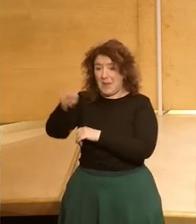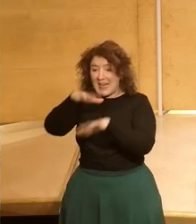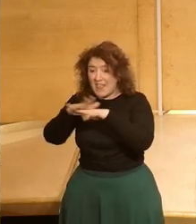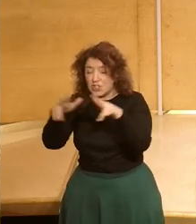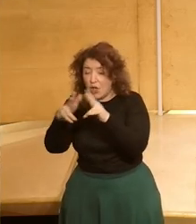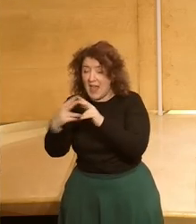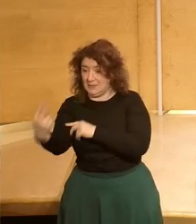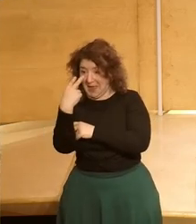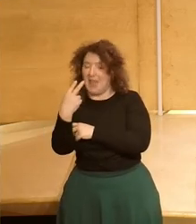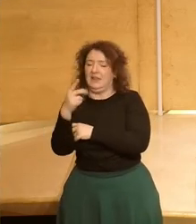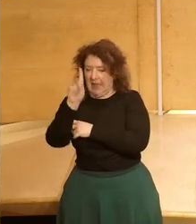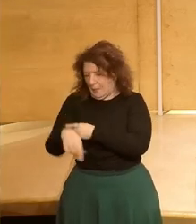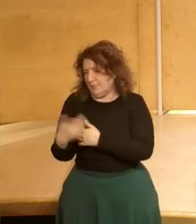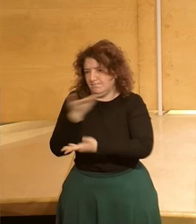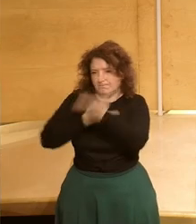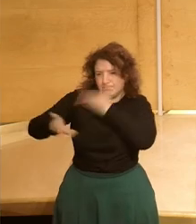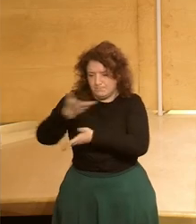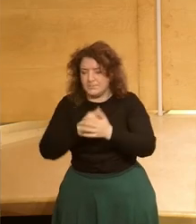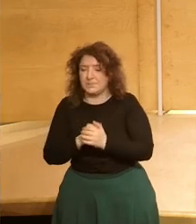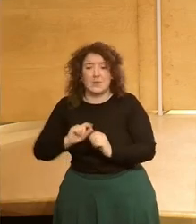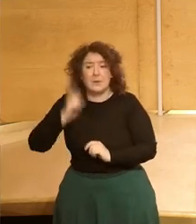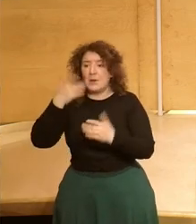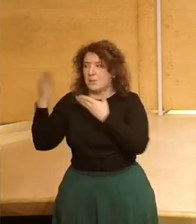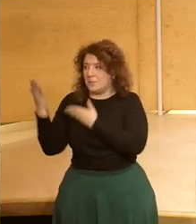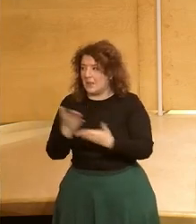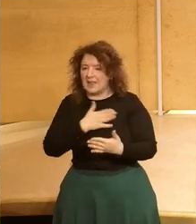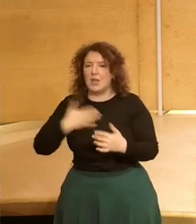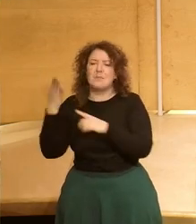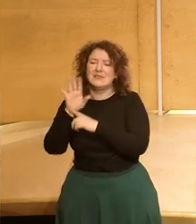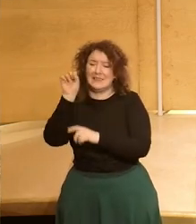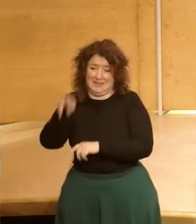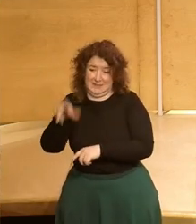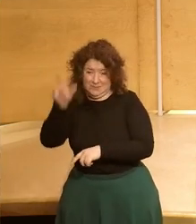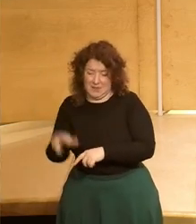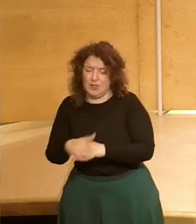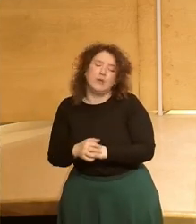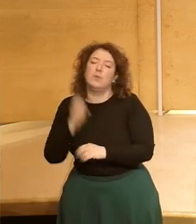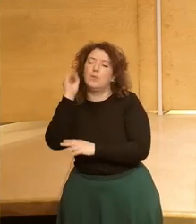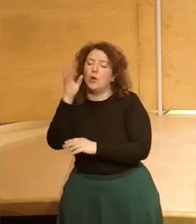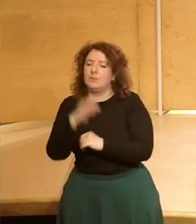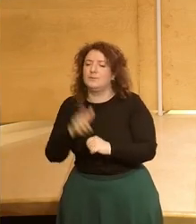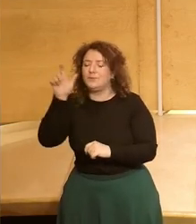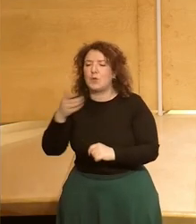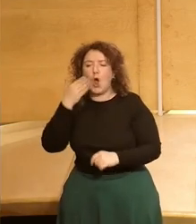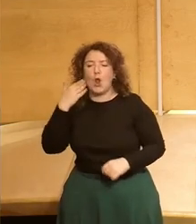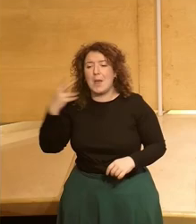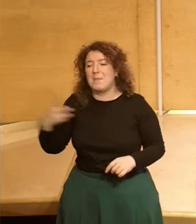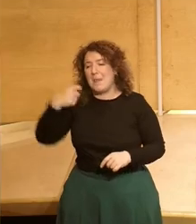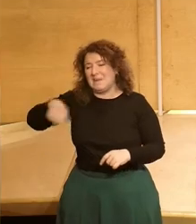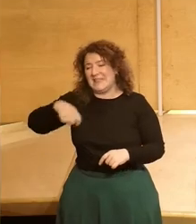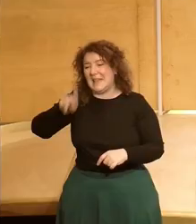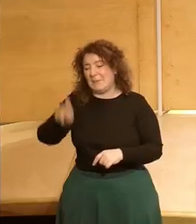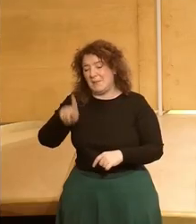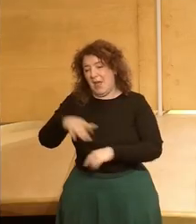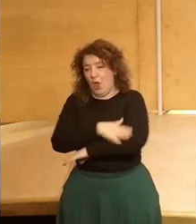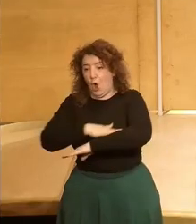En primer lugar, quiero dar la bienvenida y presentar a los ponentes. Tenemos el honor de contar con la vicepresidenta